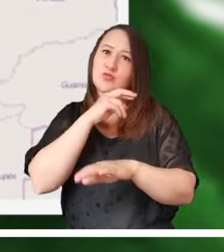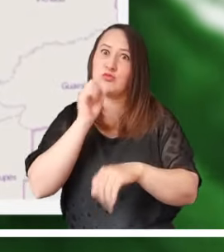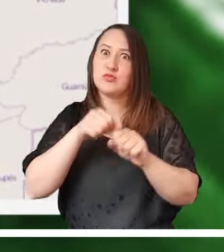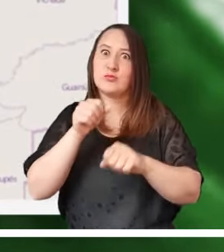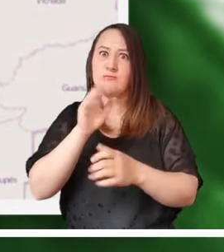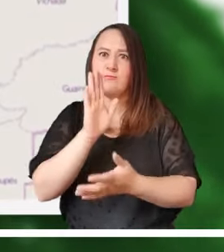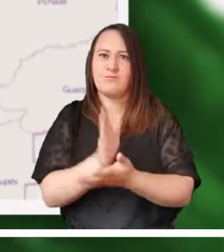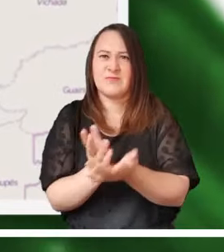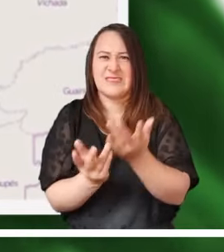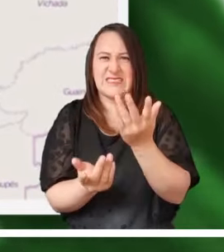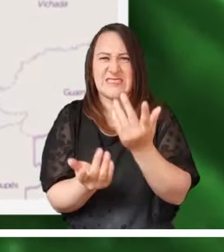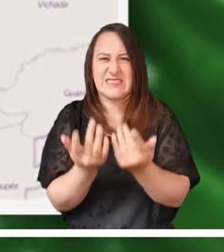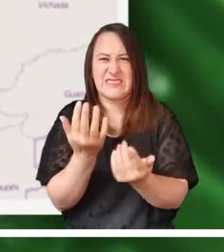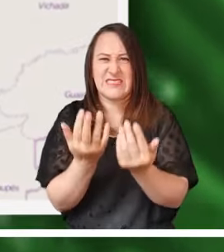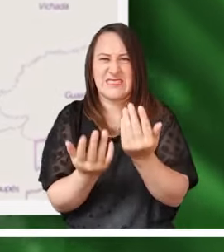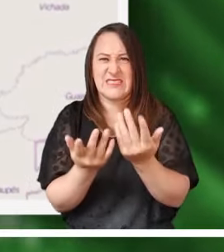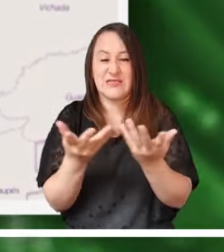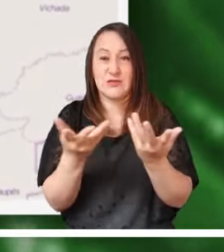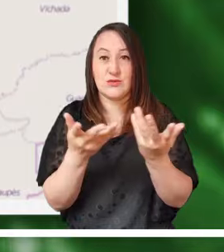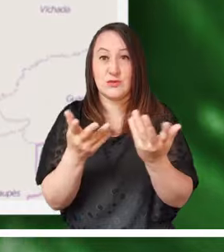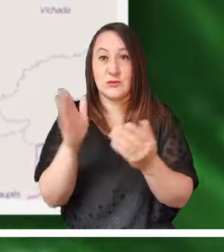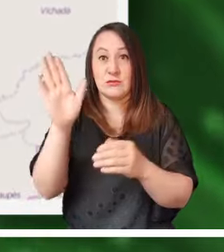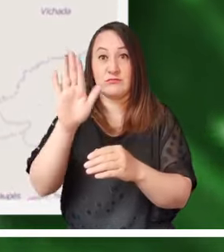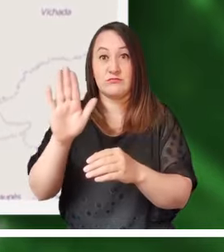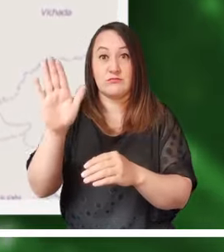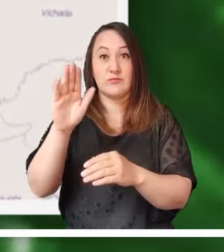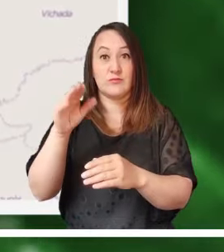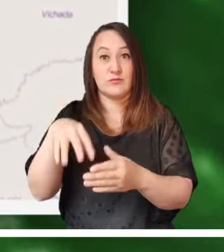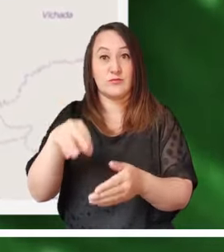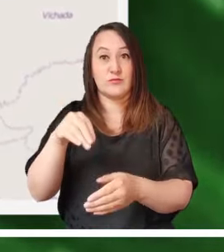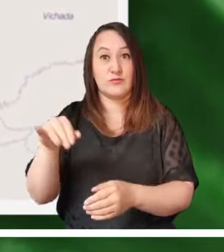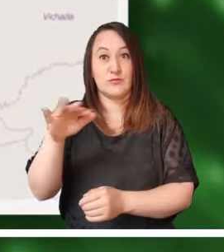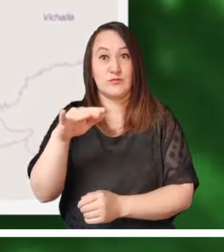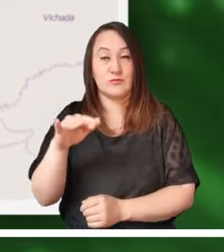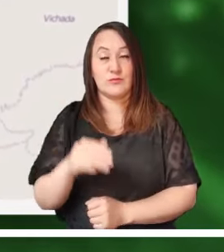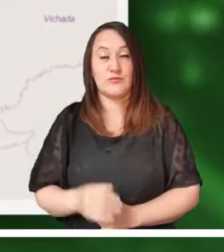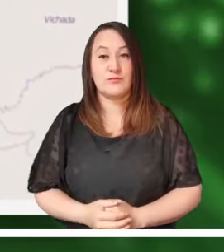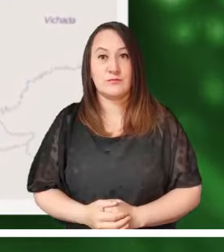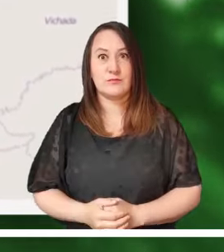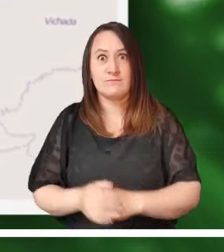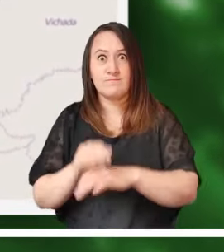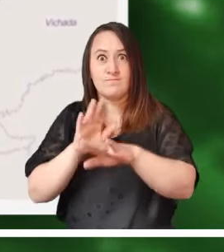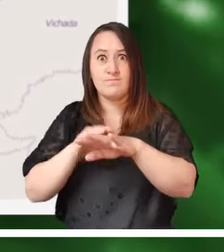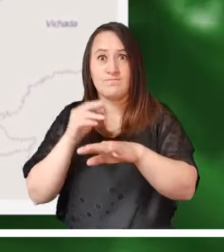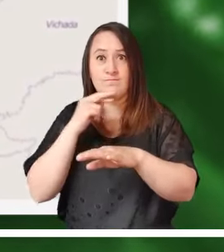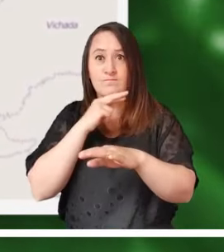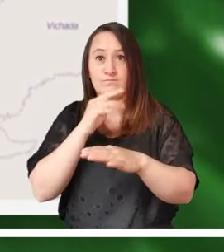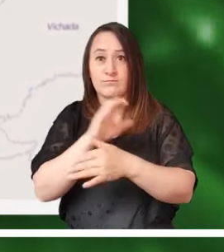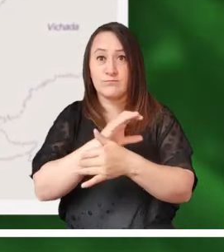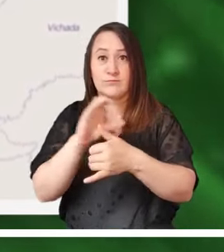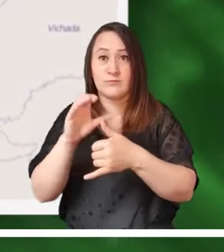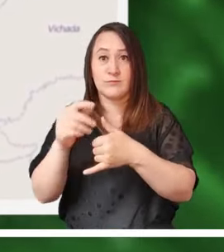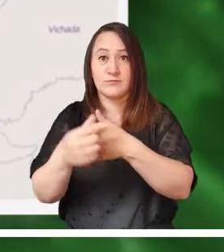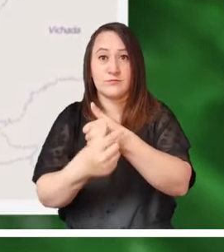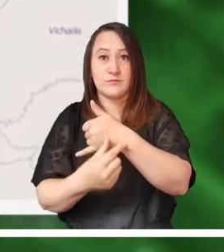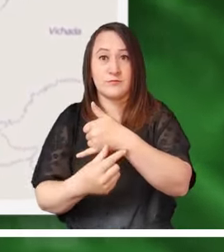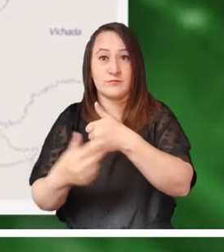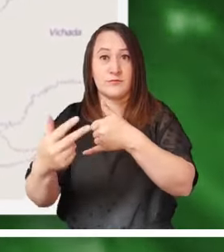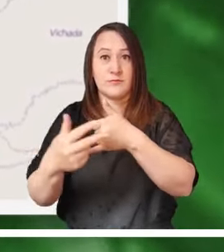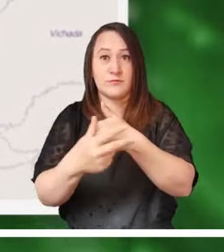Persiste la alerta roja debido a la alta probabilidad de incendios en zonas del departamento de Magdalena.